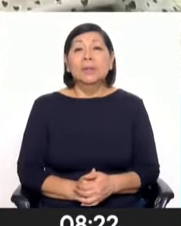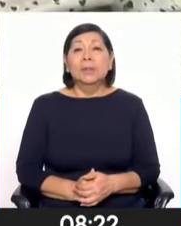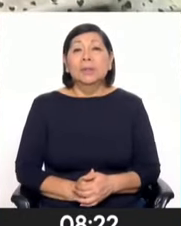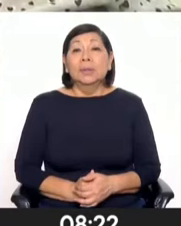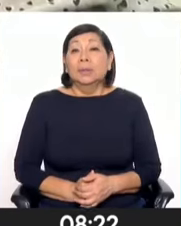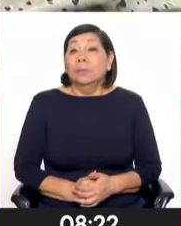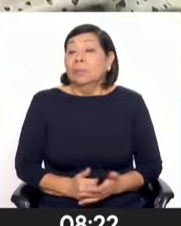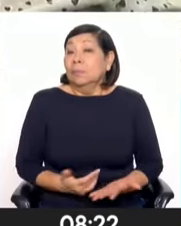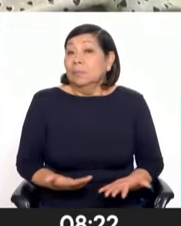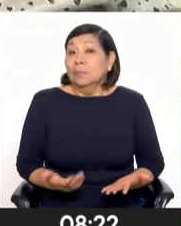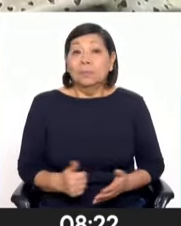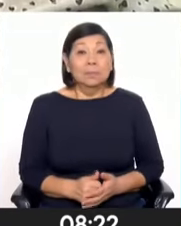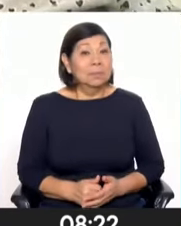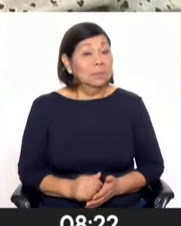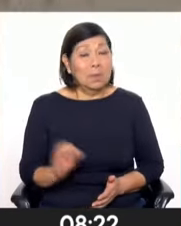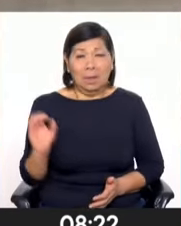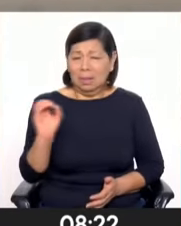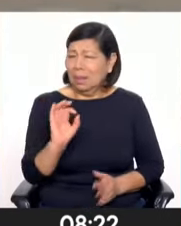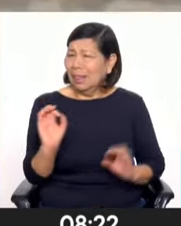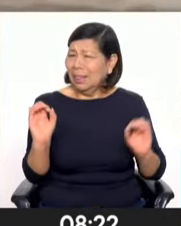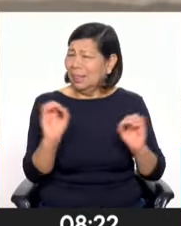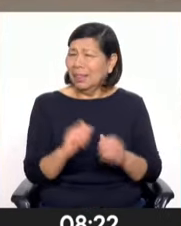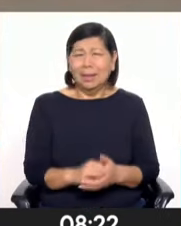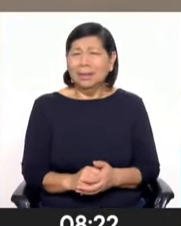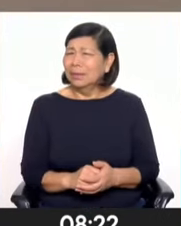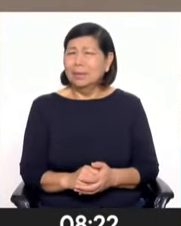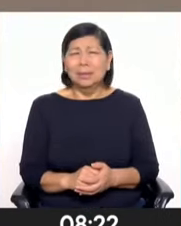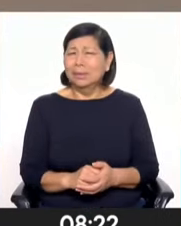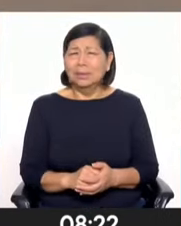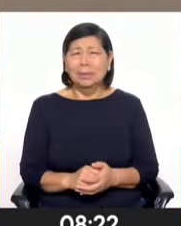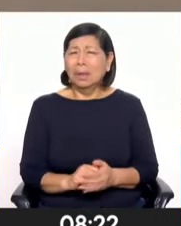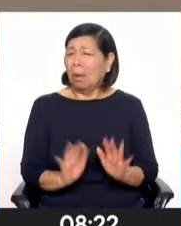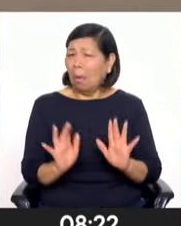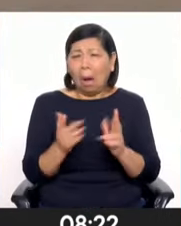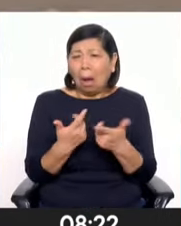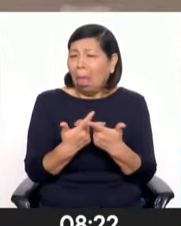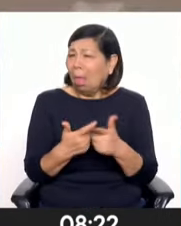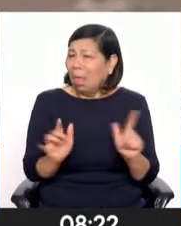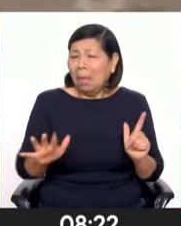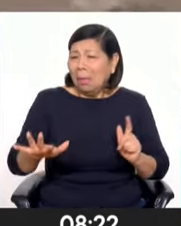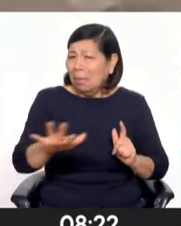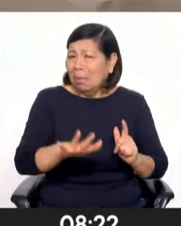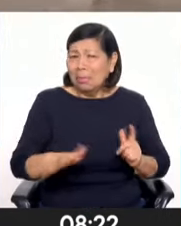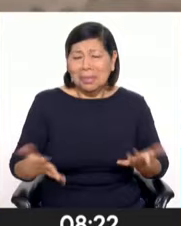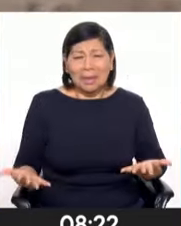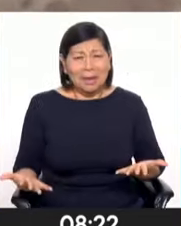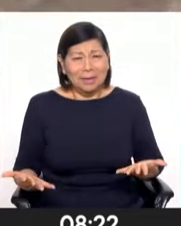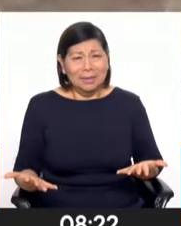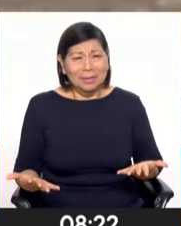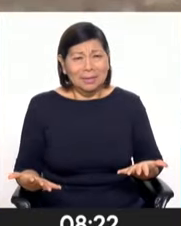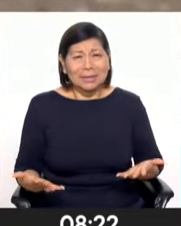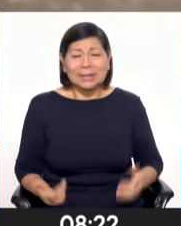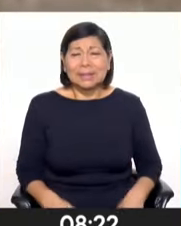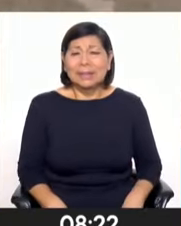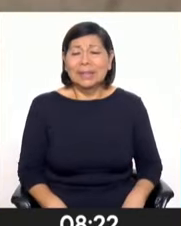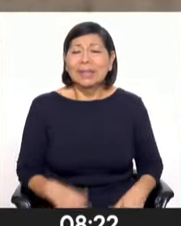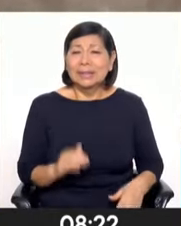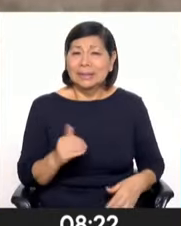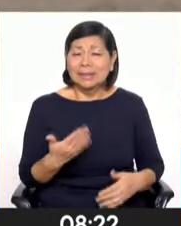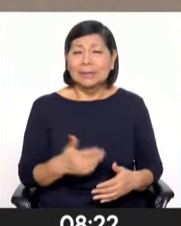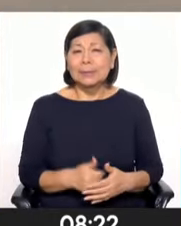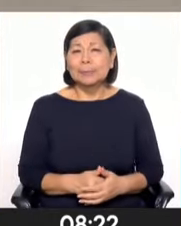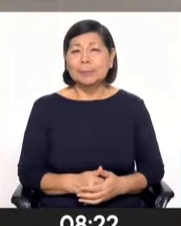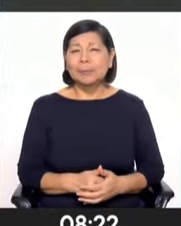Bueno, tengo entendido de que no, no, no, esos terrenos han estado libres. O sea, y justo ha habido,